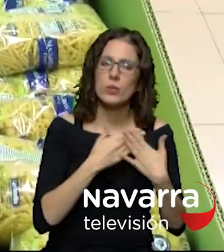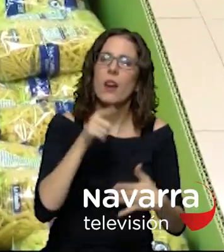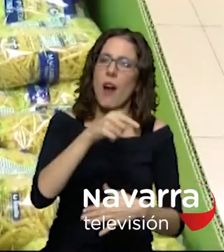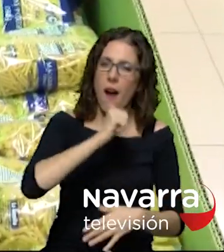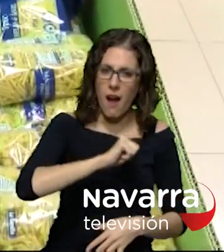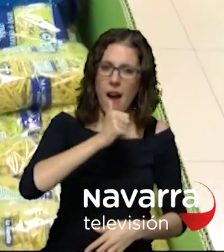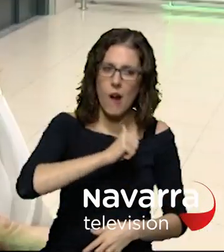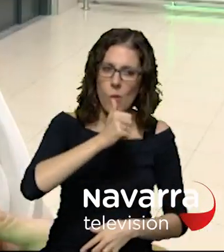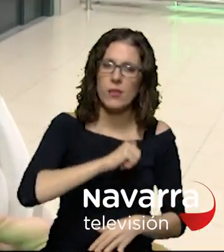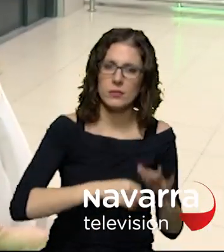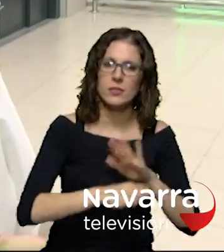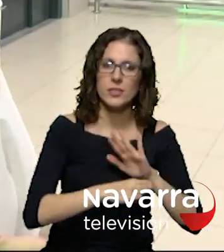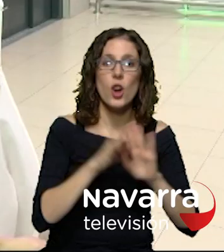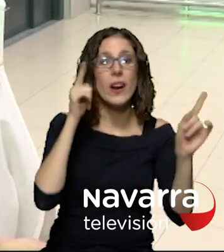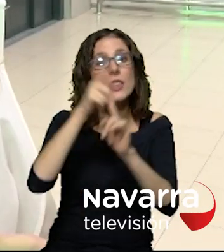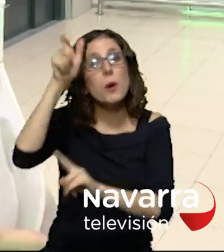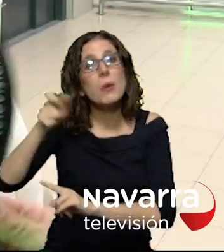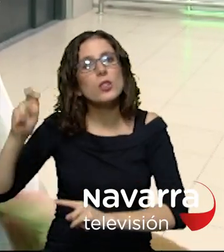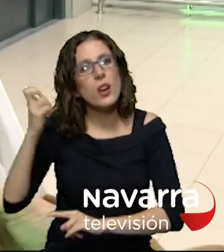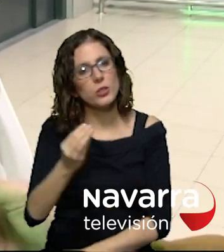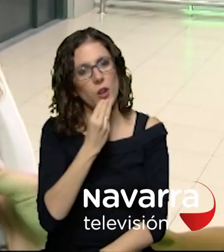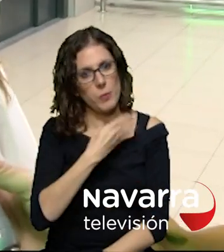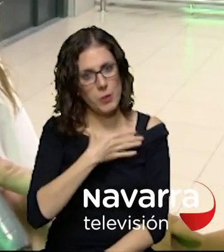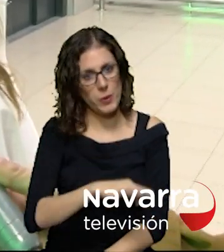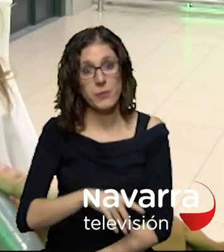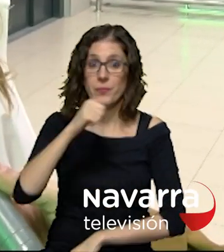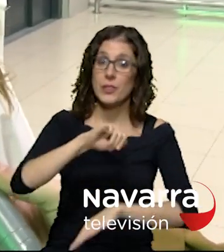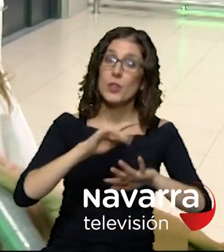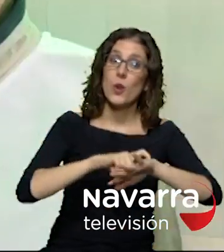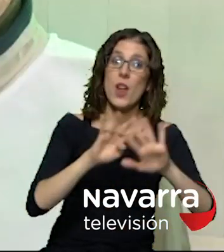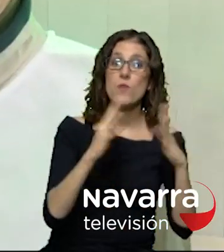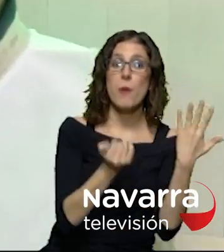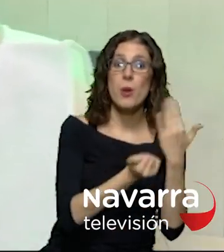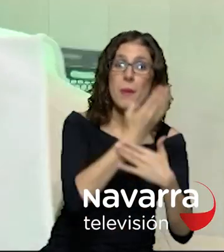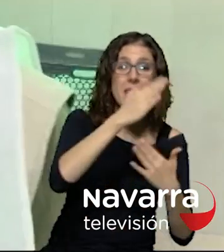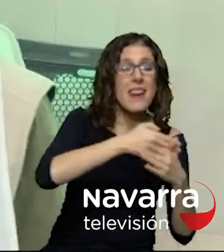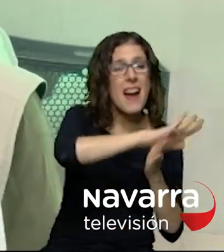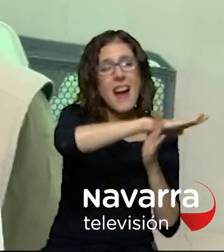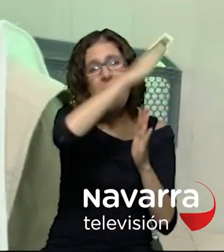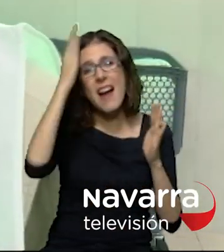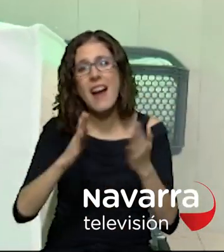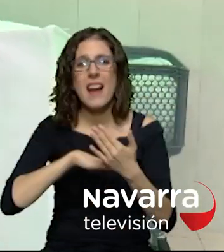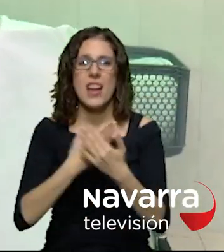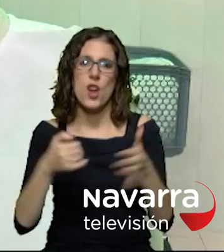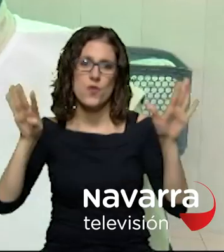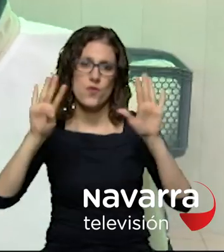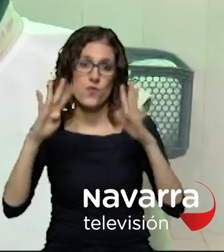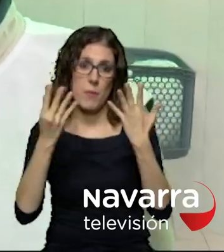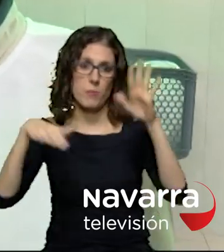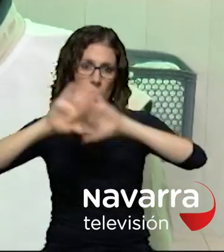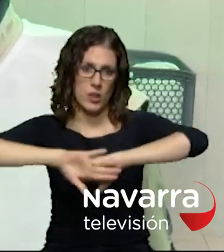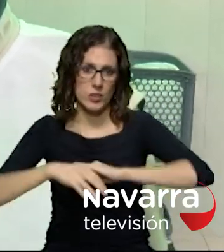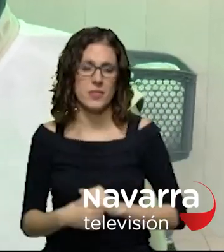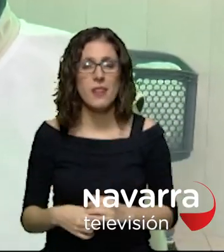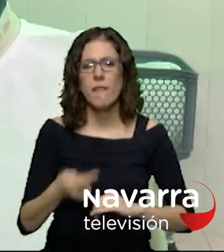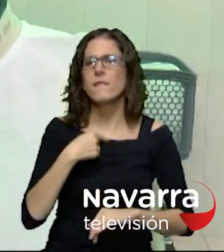personas puedan comer pues aquí desde las nueve de la mañana y estaremos hasta las nueve de la noche si nosotros yo ya llevo muchos años vengo de